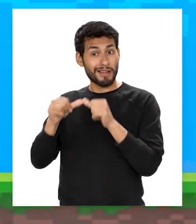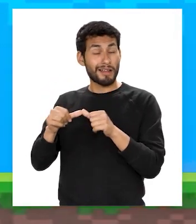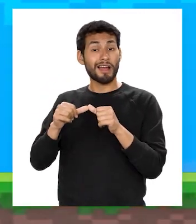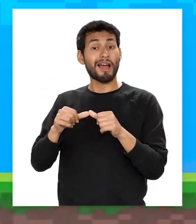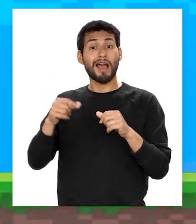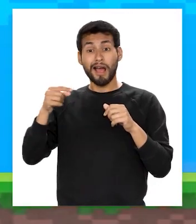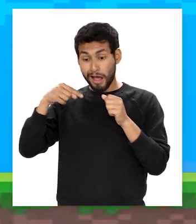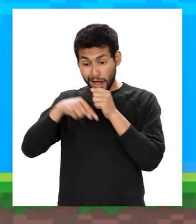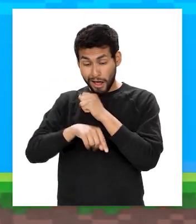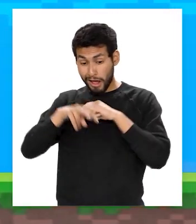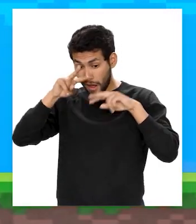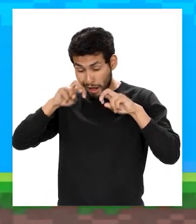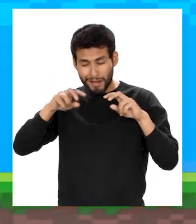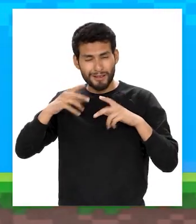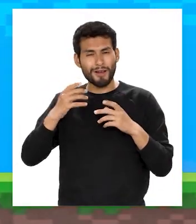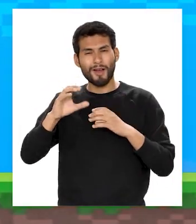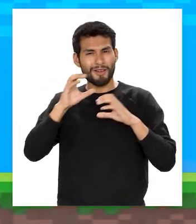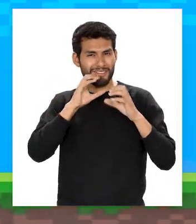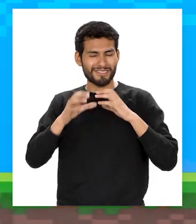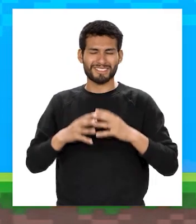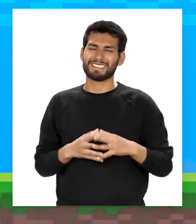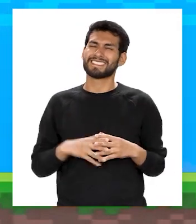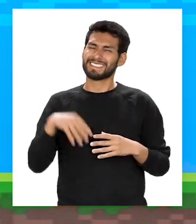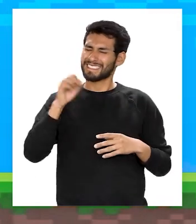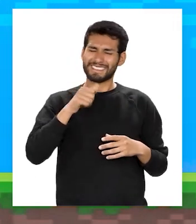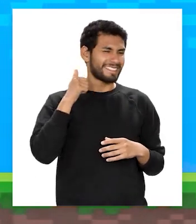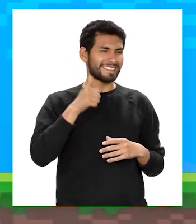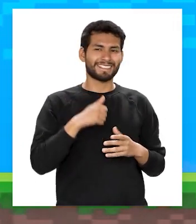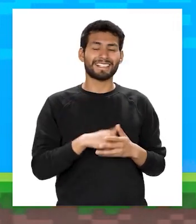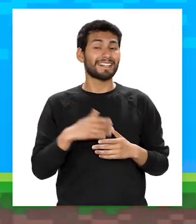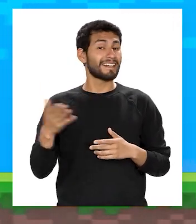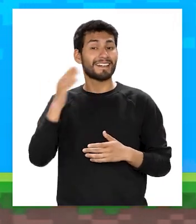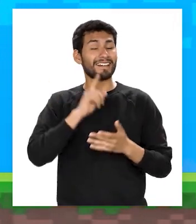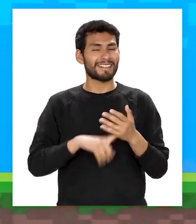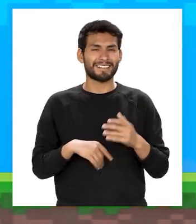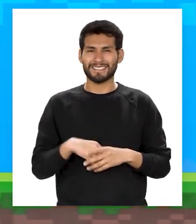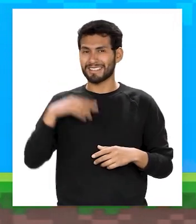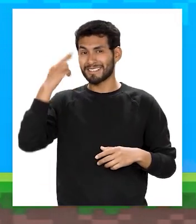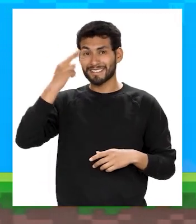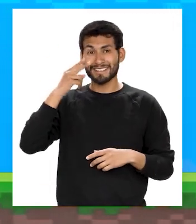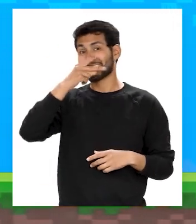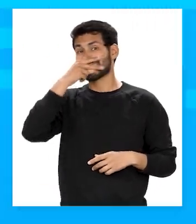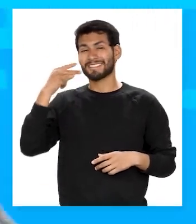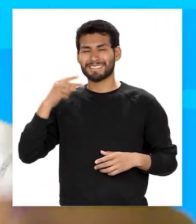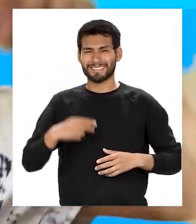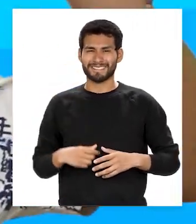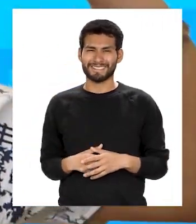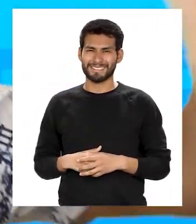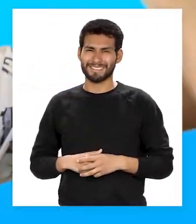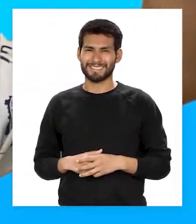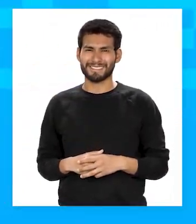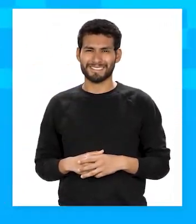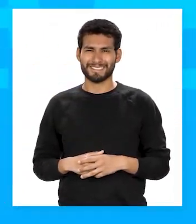aumentando nuestros conocimientos del área de comunicación? Lo máximo ¡Vamos con razonamiento verbal!